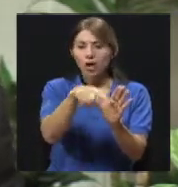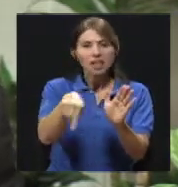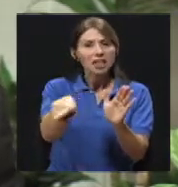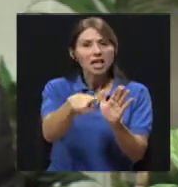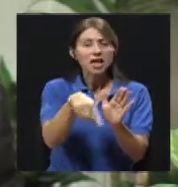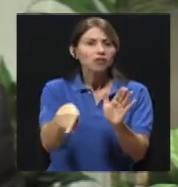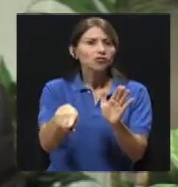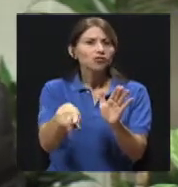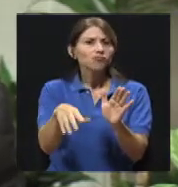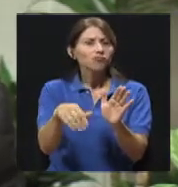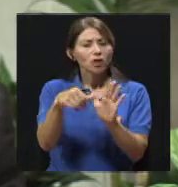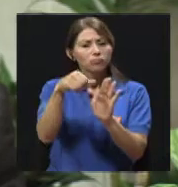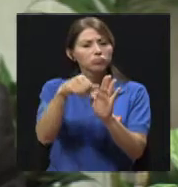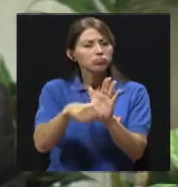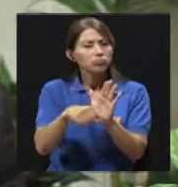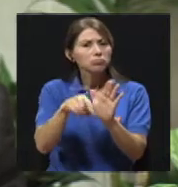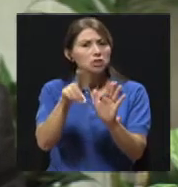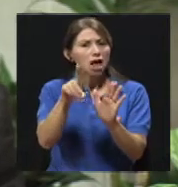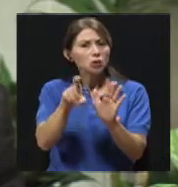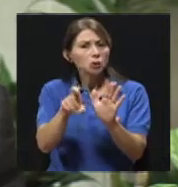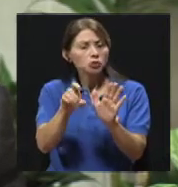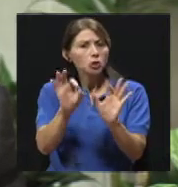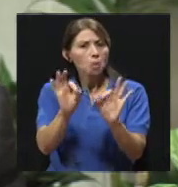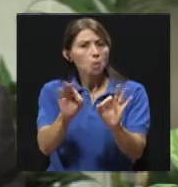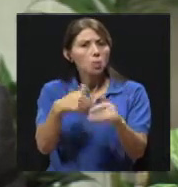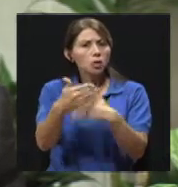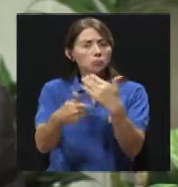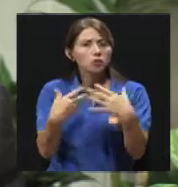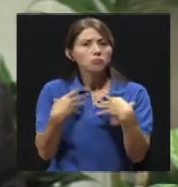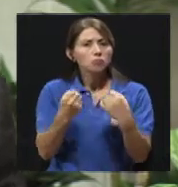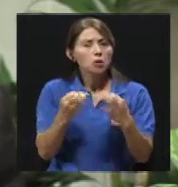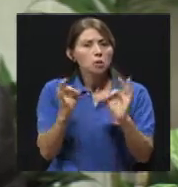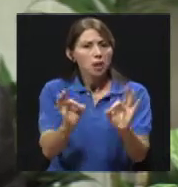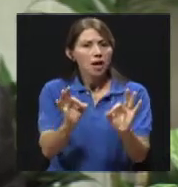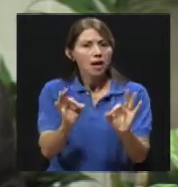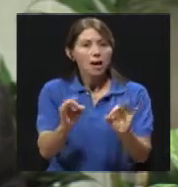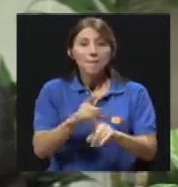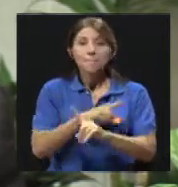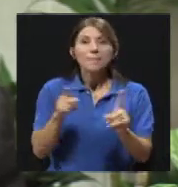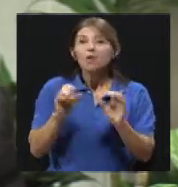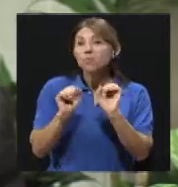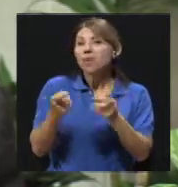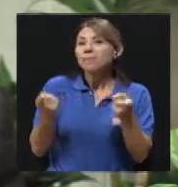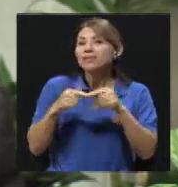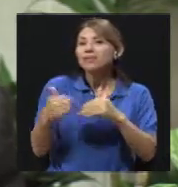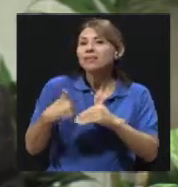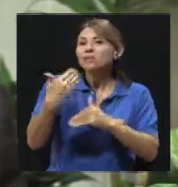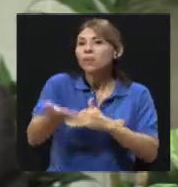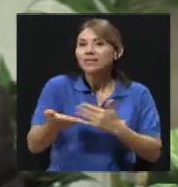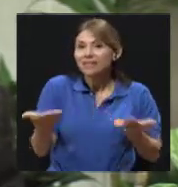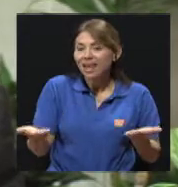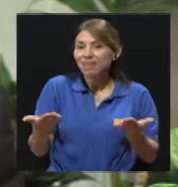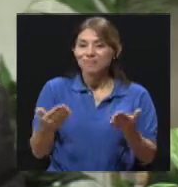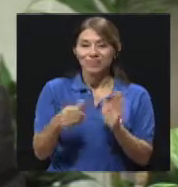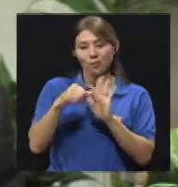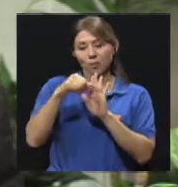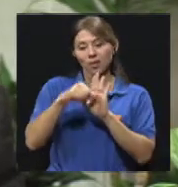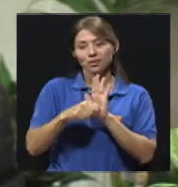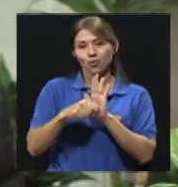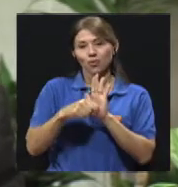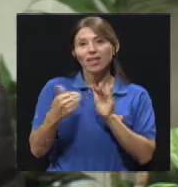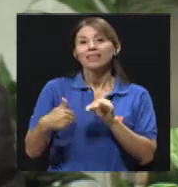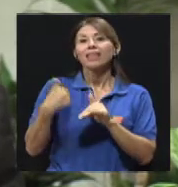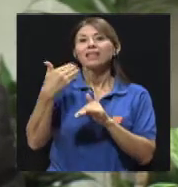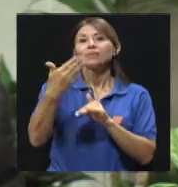curan rápidamente. Las complicaciones más frecuentes de este tipo de apendicitis son infecciones del sitio quirúrgico, que siempre se está expuesto a